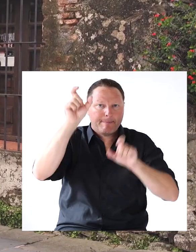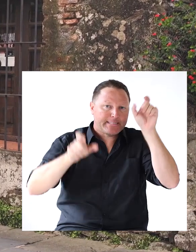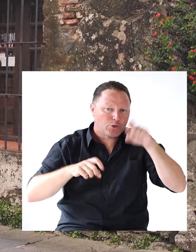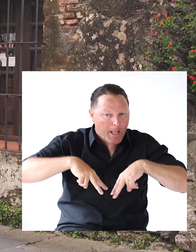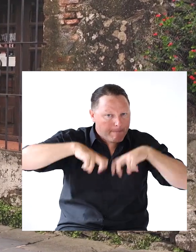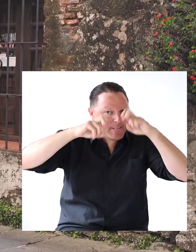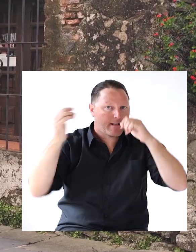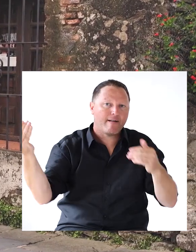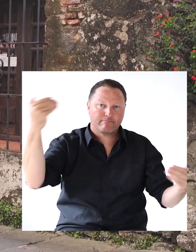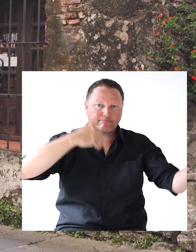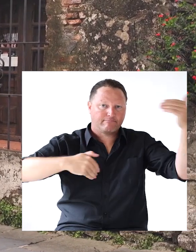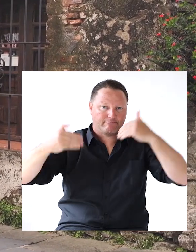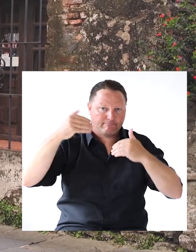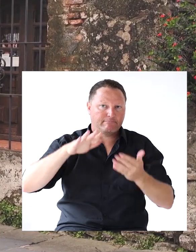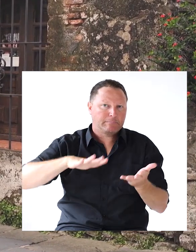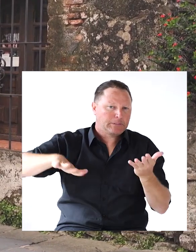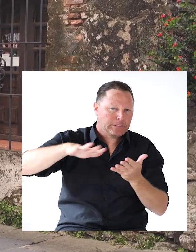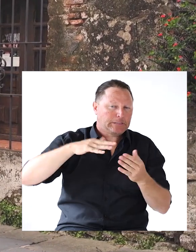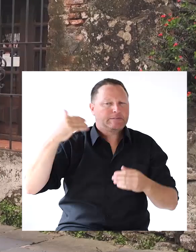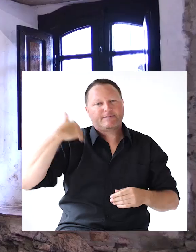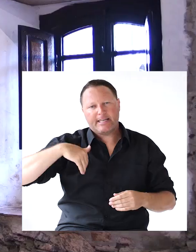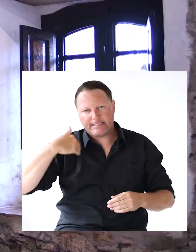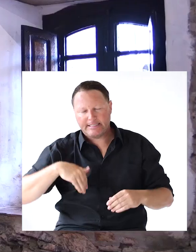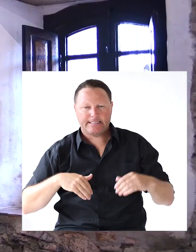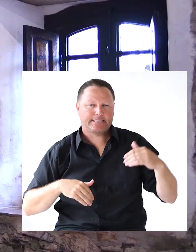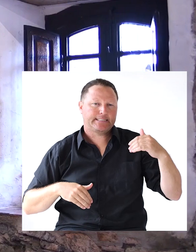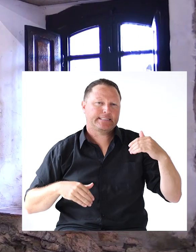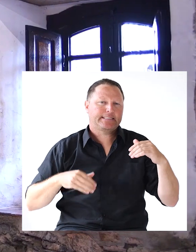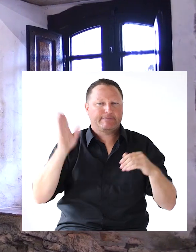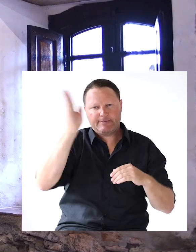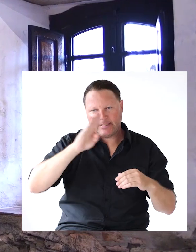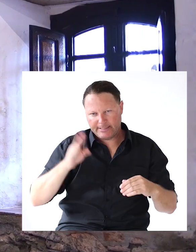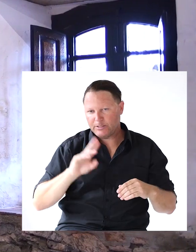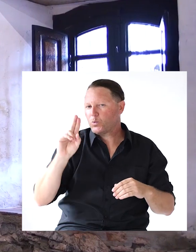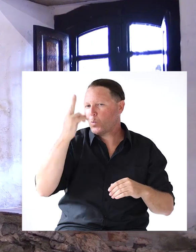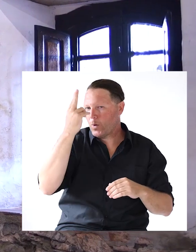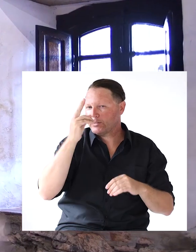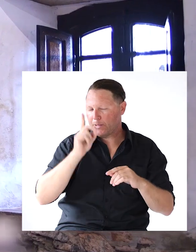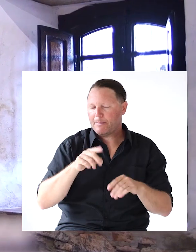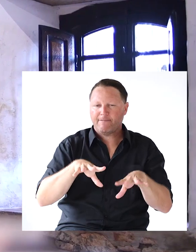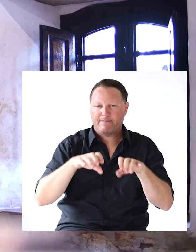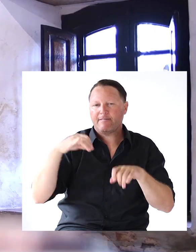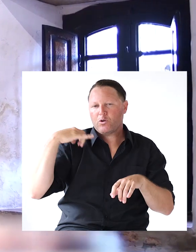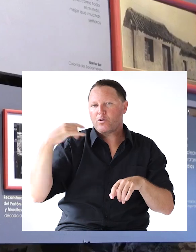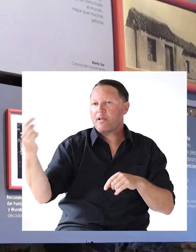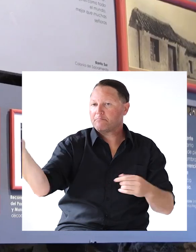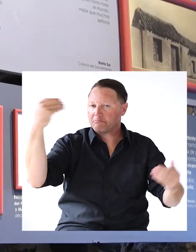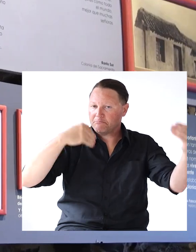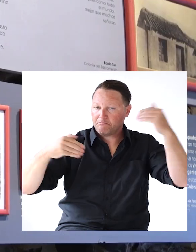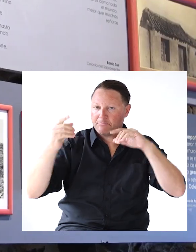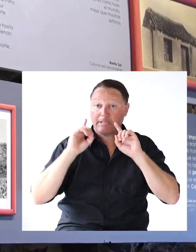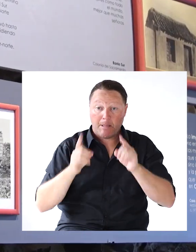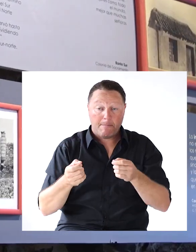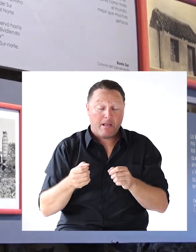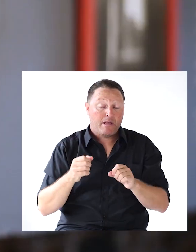investigadores Regionales Brasileños Argentinos Uruguayos Y colonienses Que luego Nos